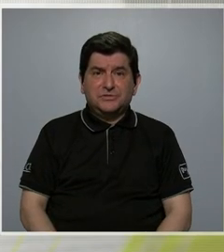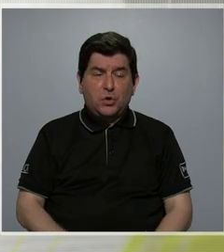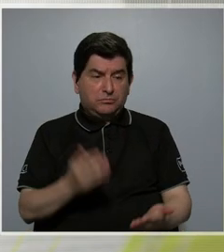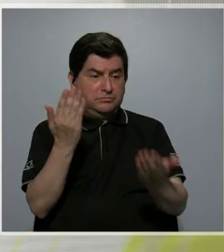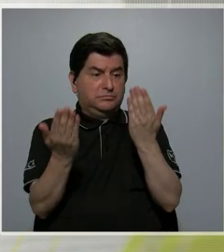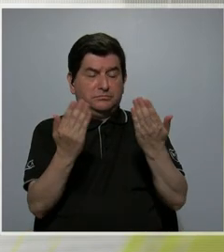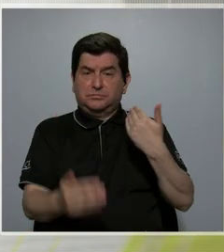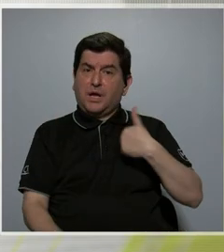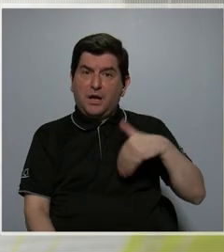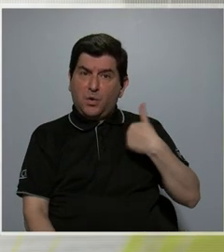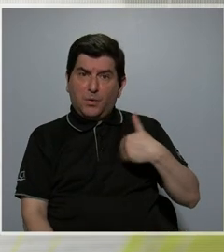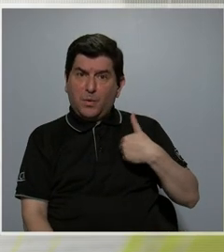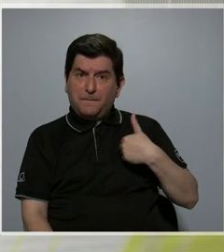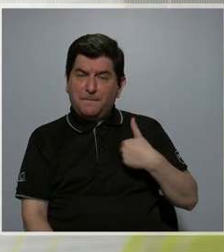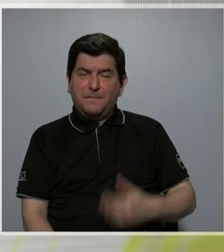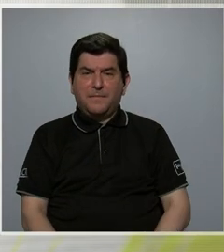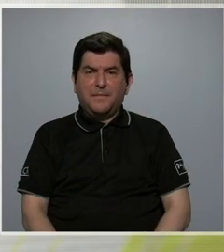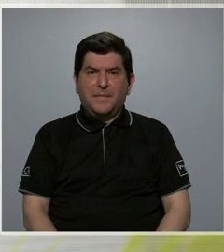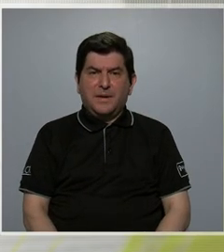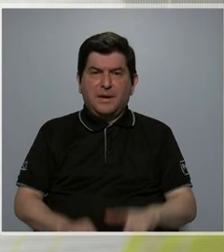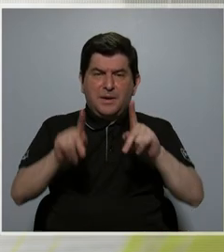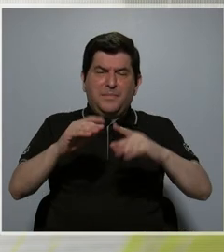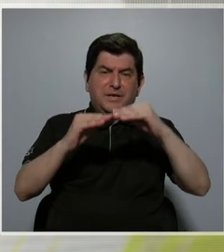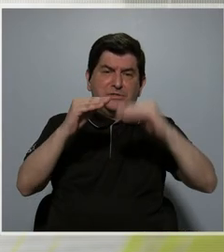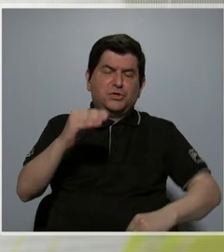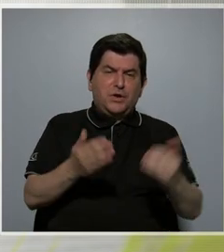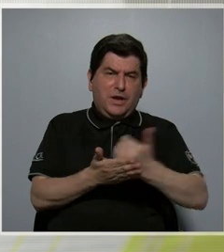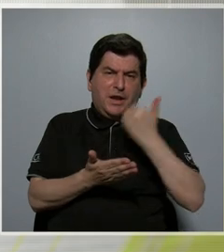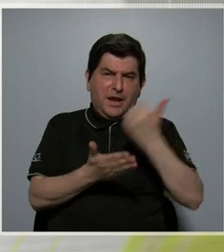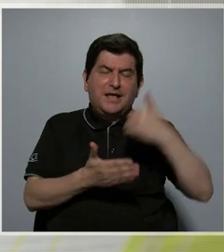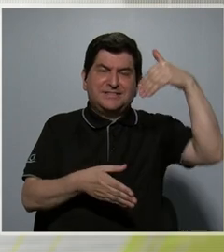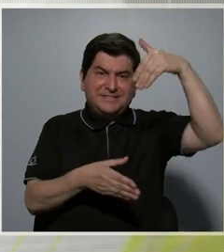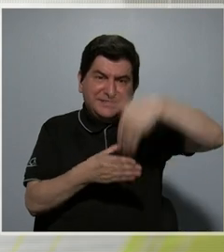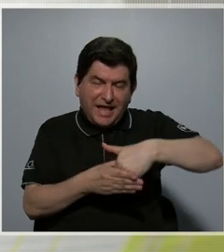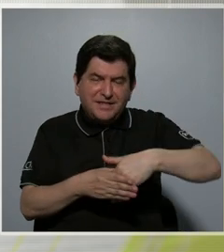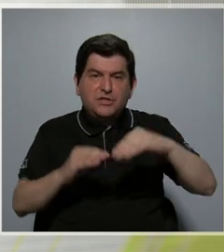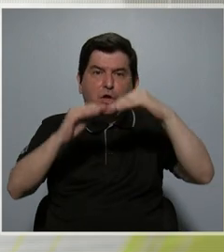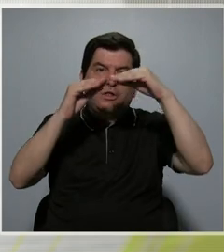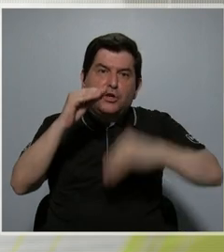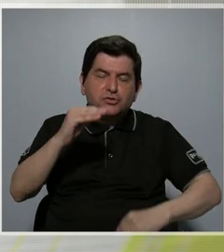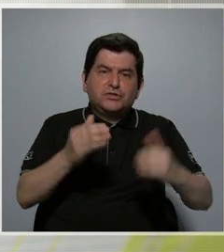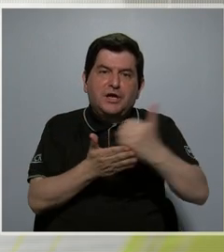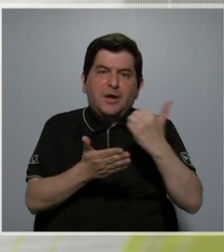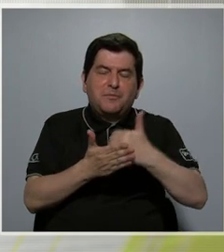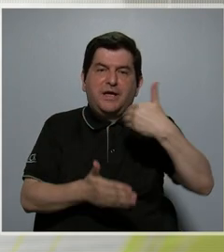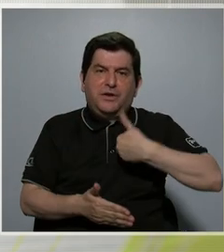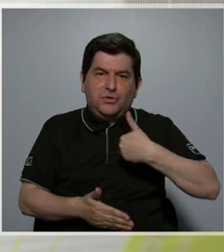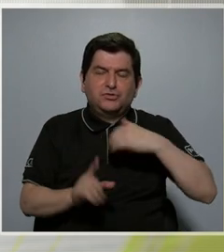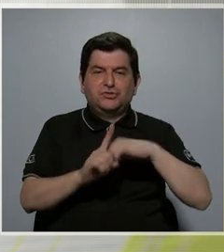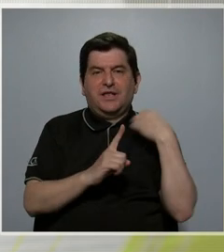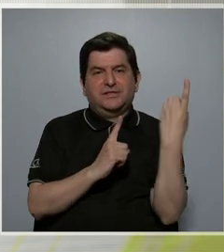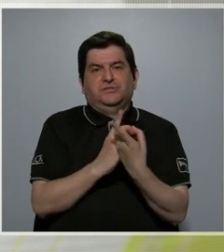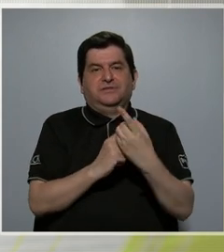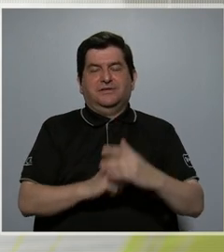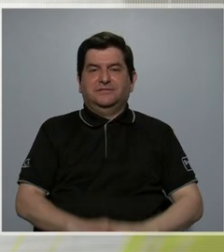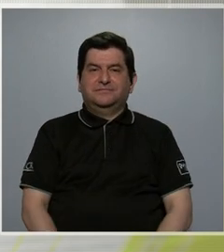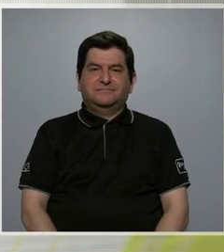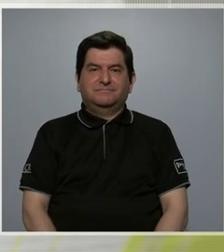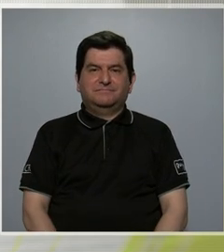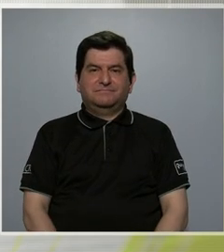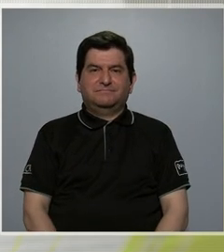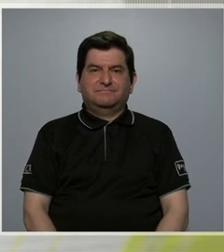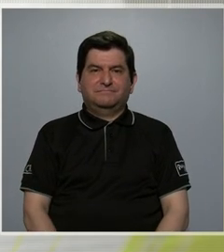comparamos con los hombres, las personas que menos recursos tienen dentro de los que menos recursos tienen dentro de las sociedades. Entonces,